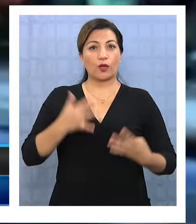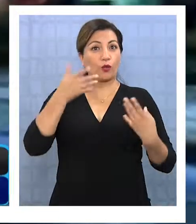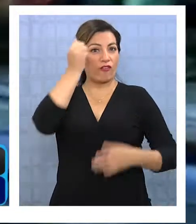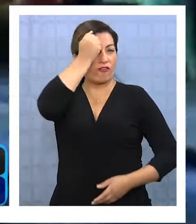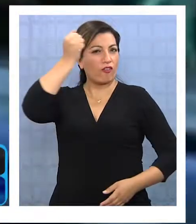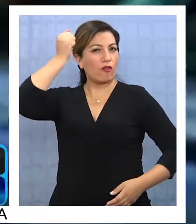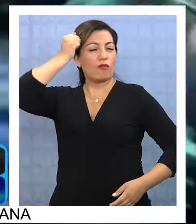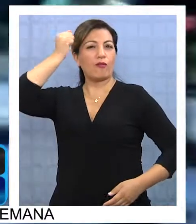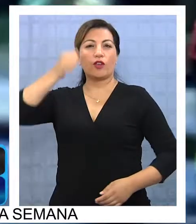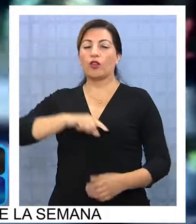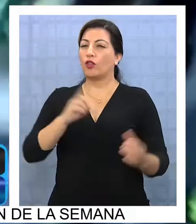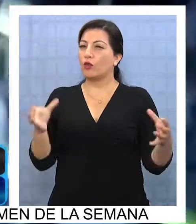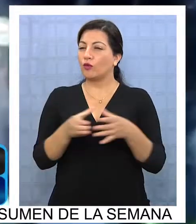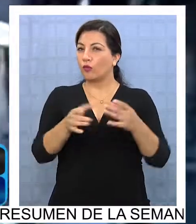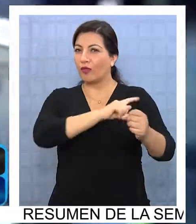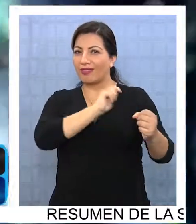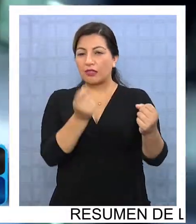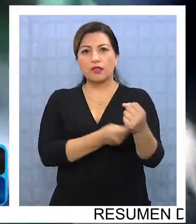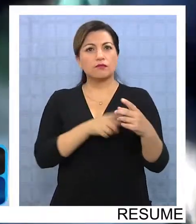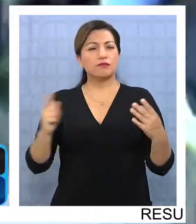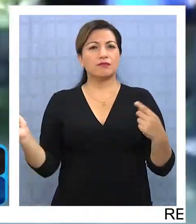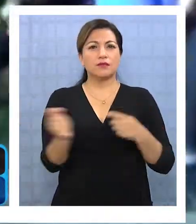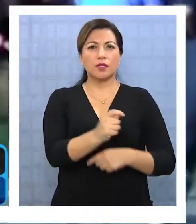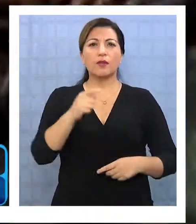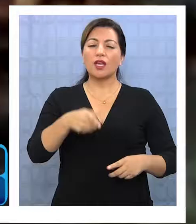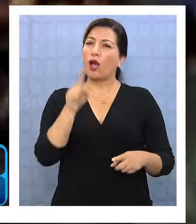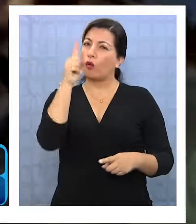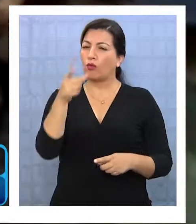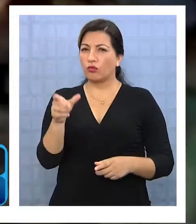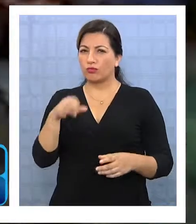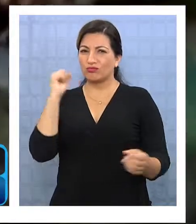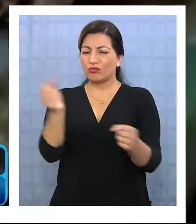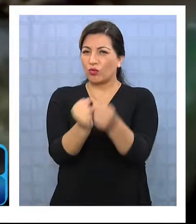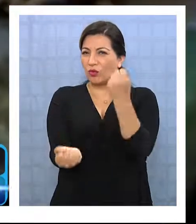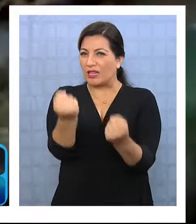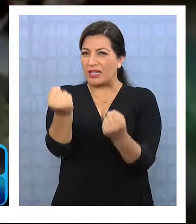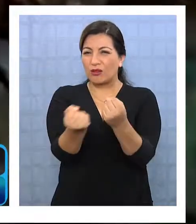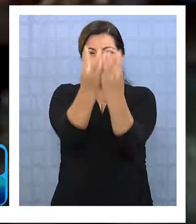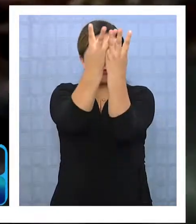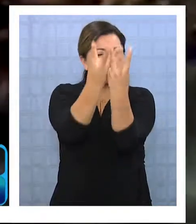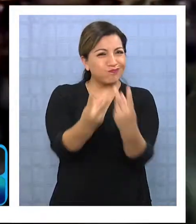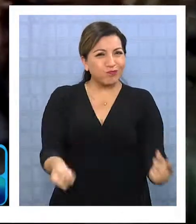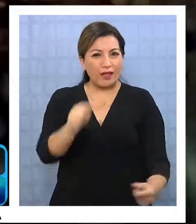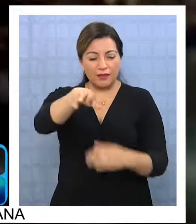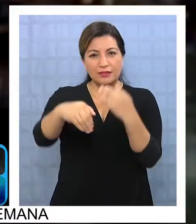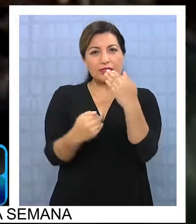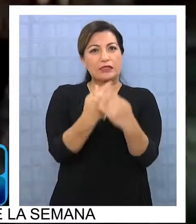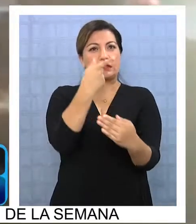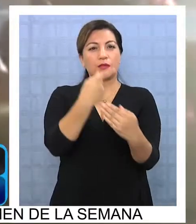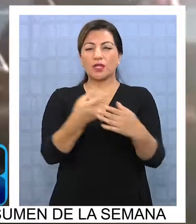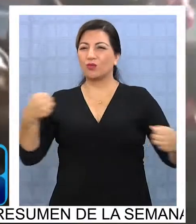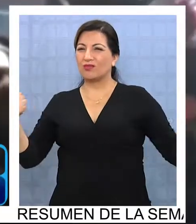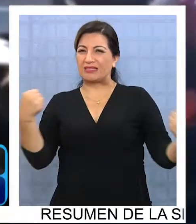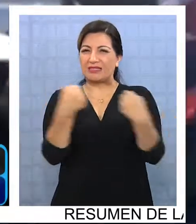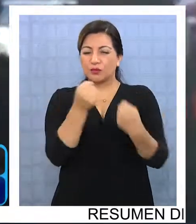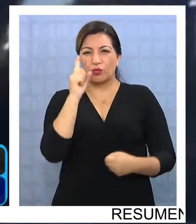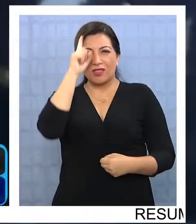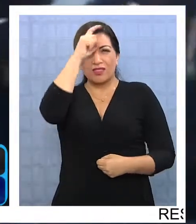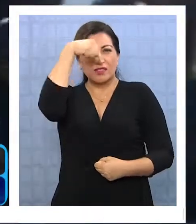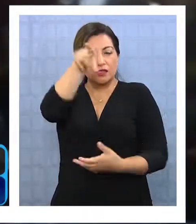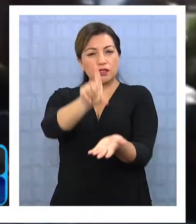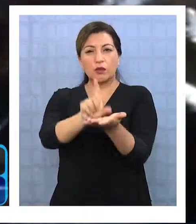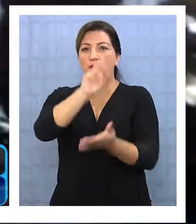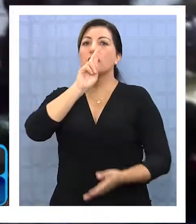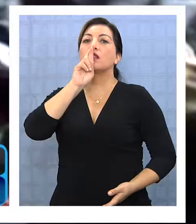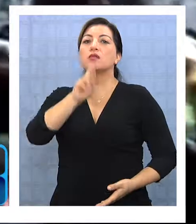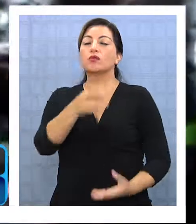Nueve bomberos de Fuerza Tarapacá, policontuzos, pero fuera de gravedad y un carro bomba totalmente destruido, dejó esta mañana un complicado accidente en la zona